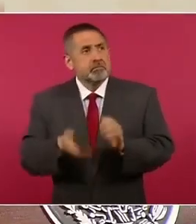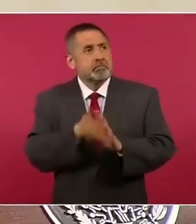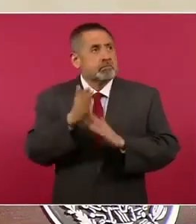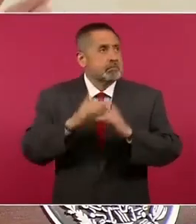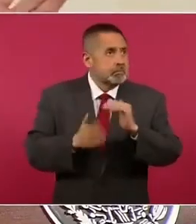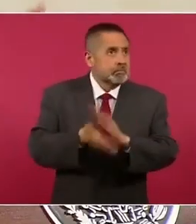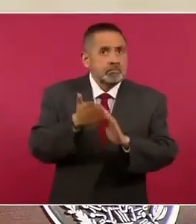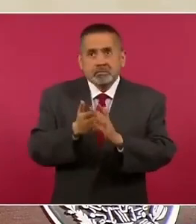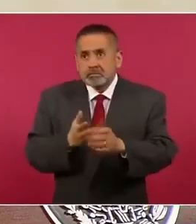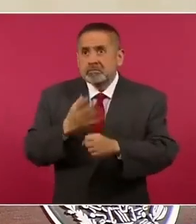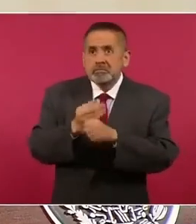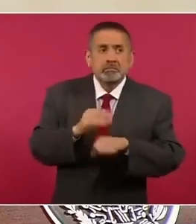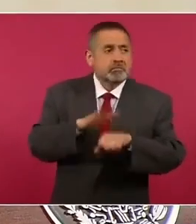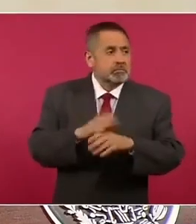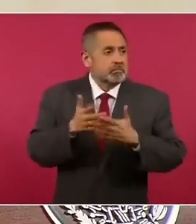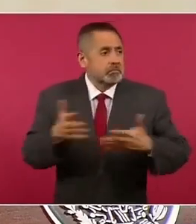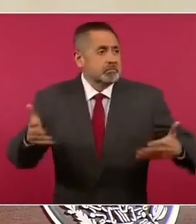ampliaban ni se mejoraban